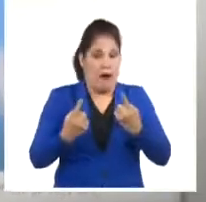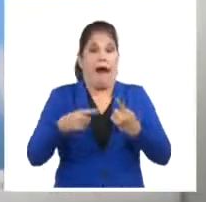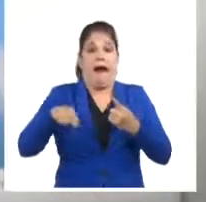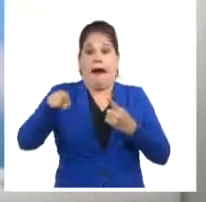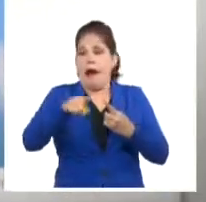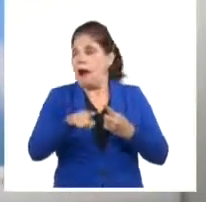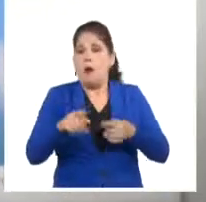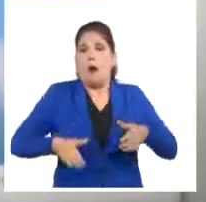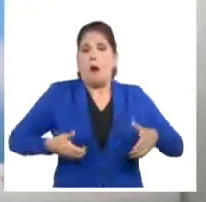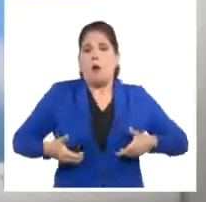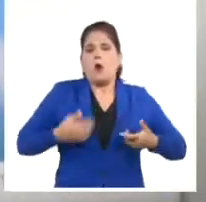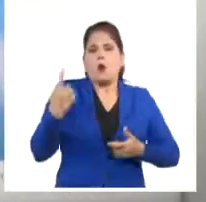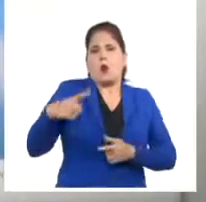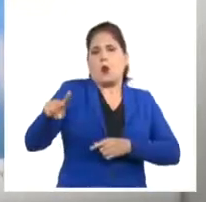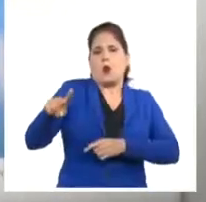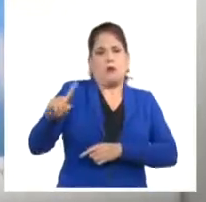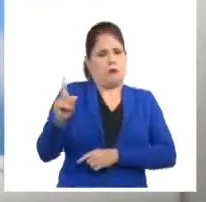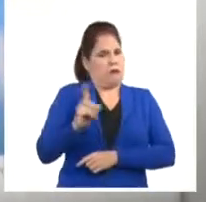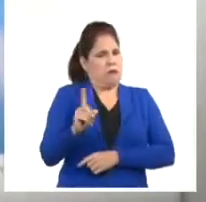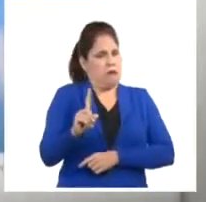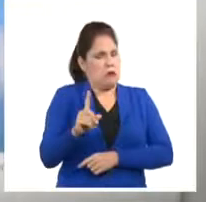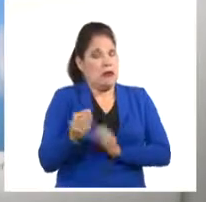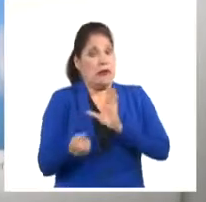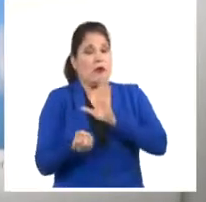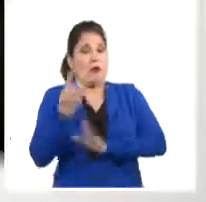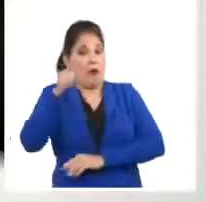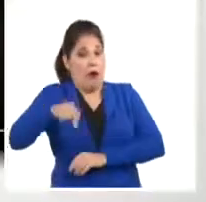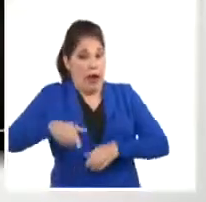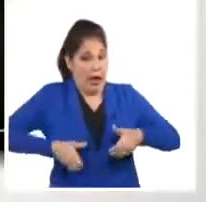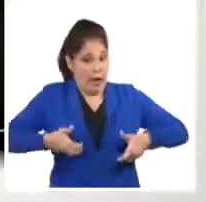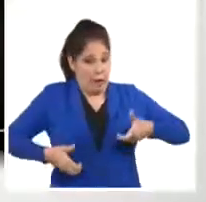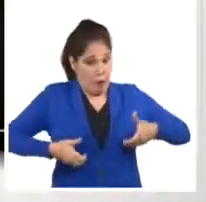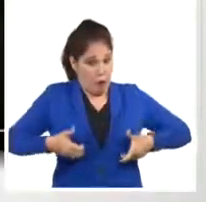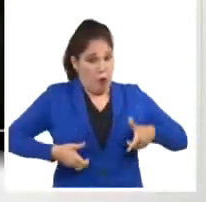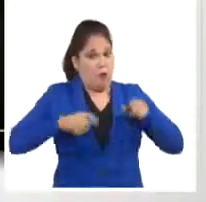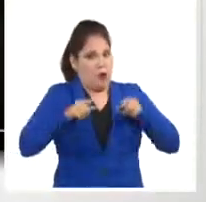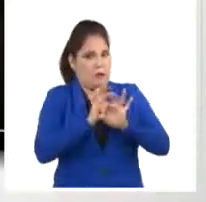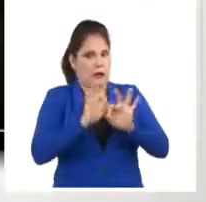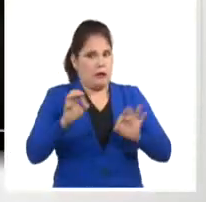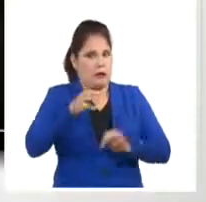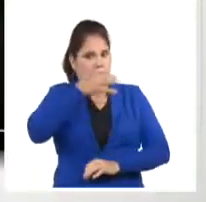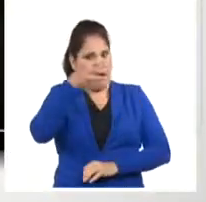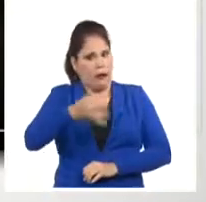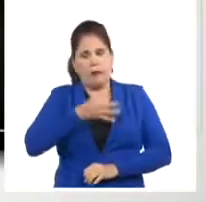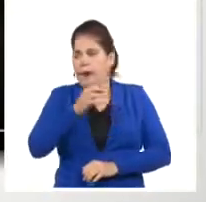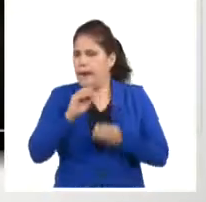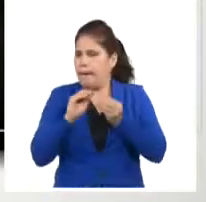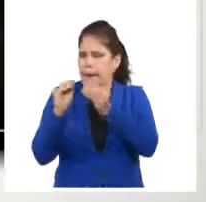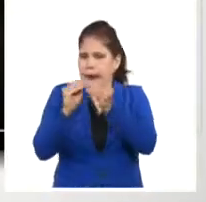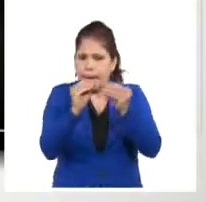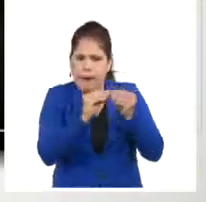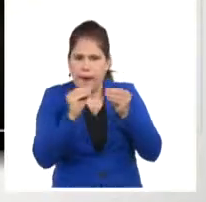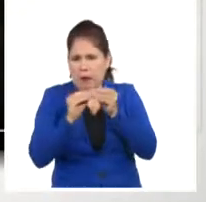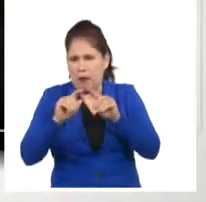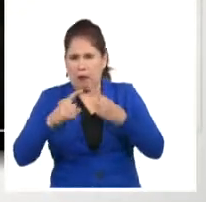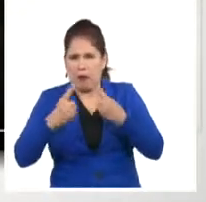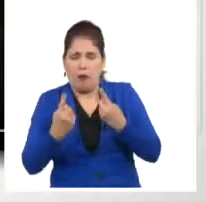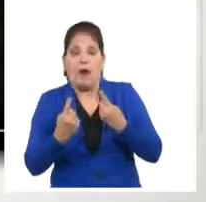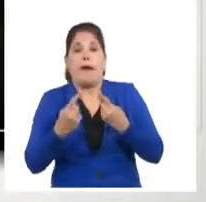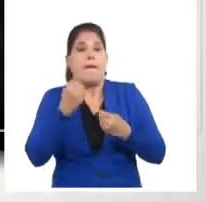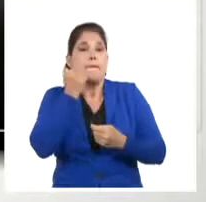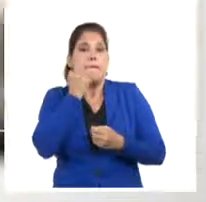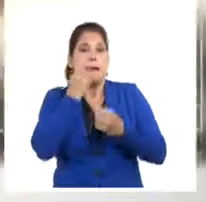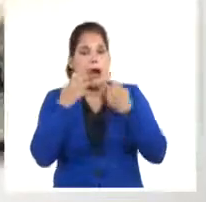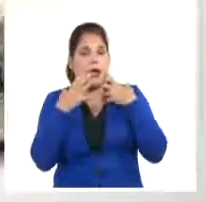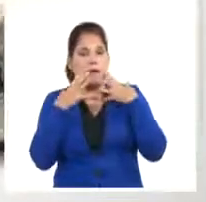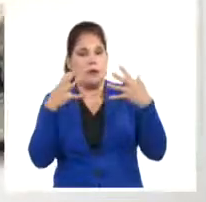atribuirla a los monos. Aunque se descubrió en esos animales, los especialistas señalan que la transmisión ocurre con mayor frecuencia,